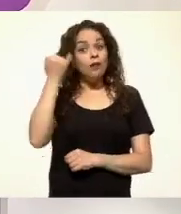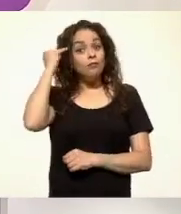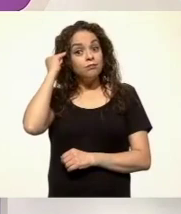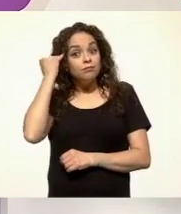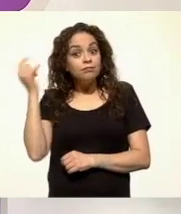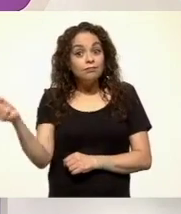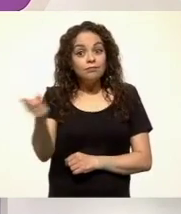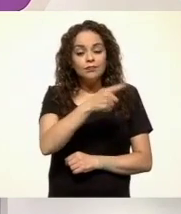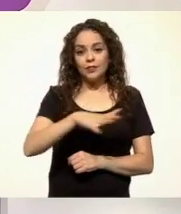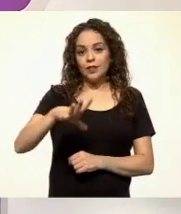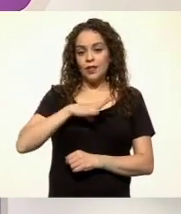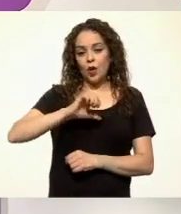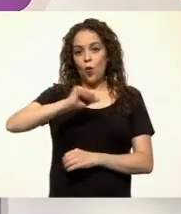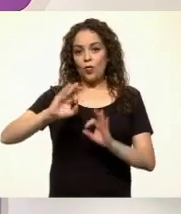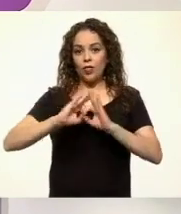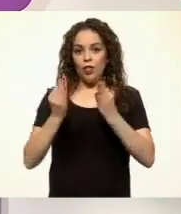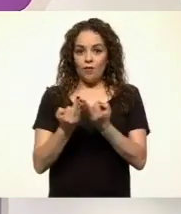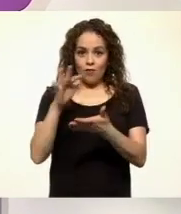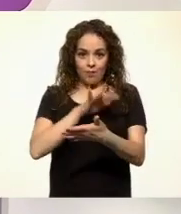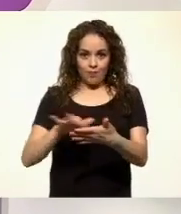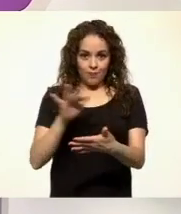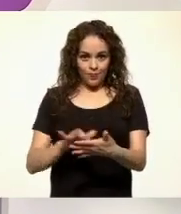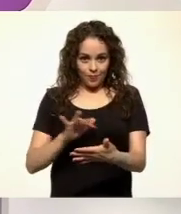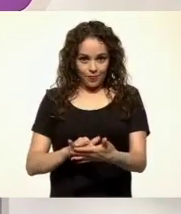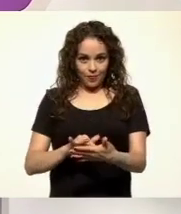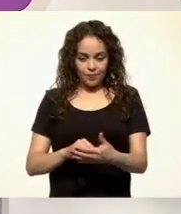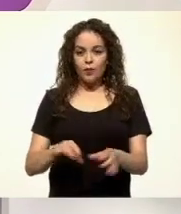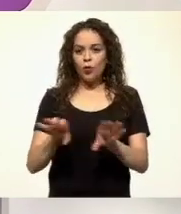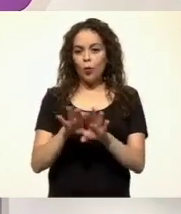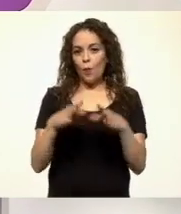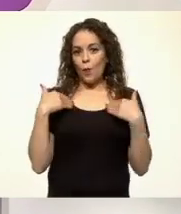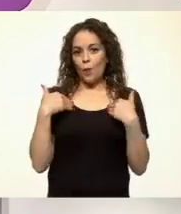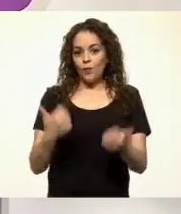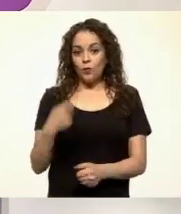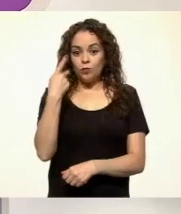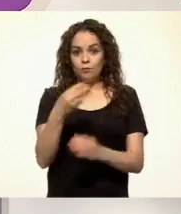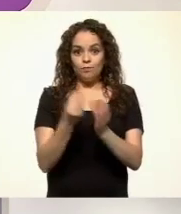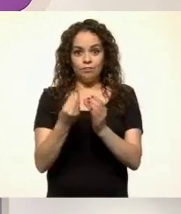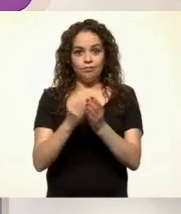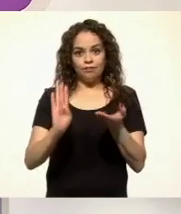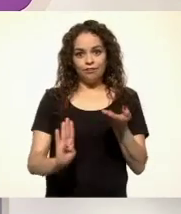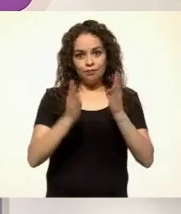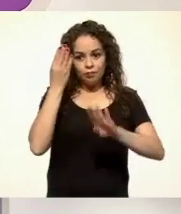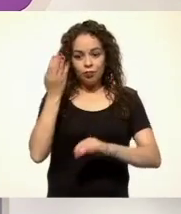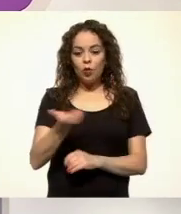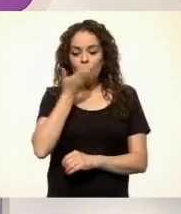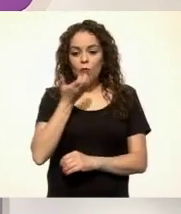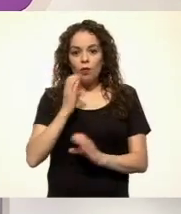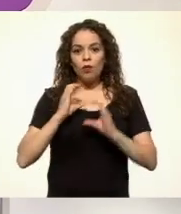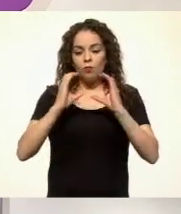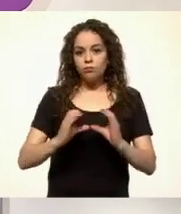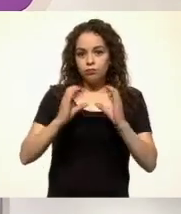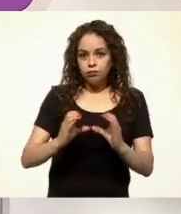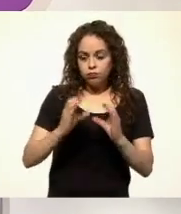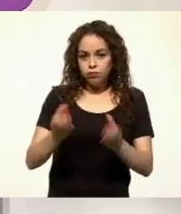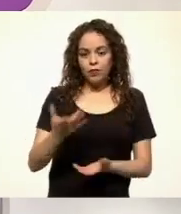desarrollado otras formas de leer, es decir, de entender su mundo, conservando sus tradiciones y costumbres